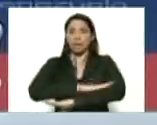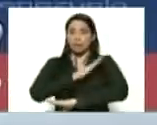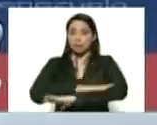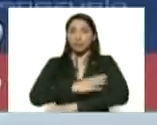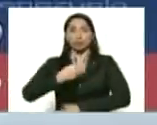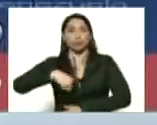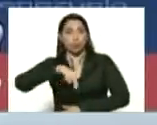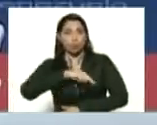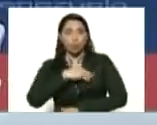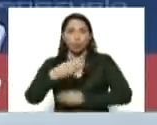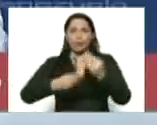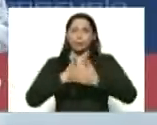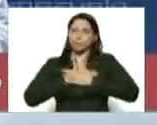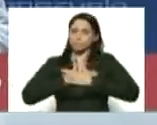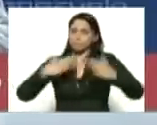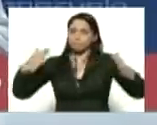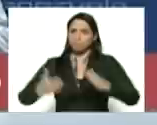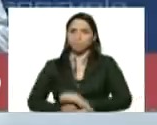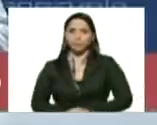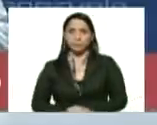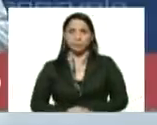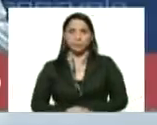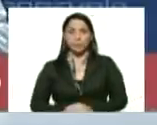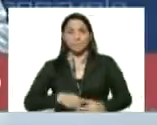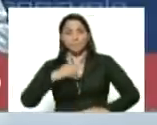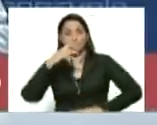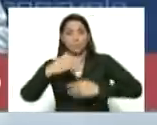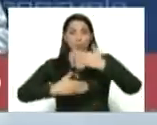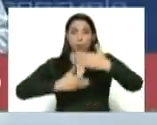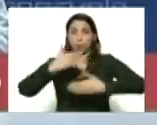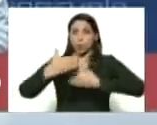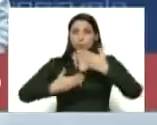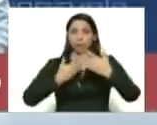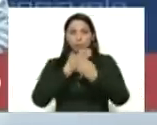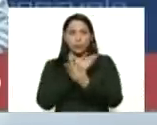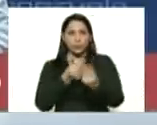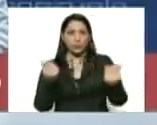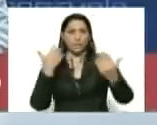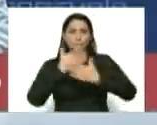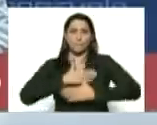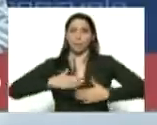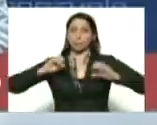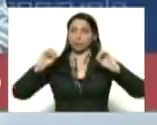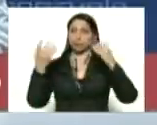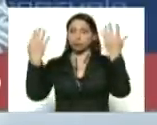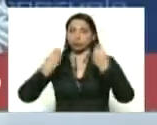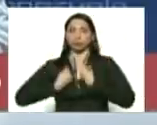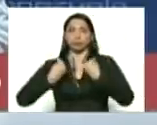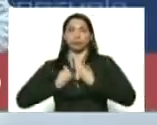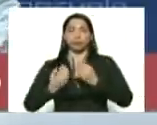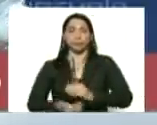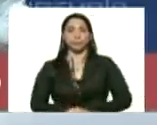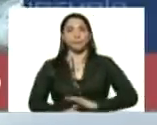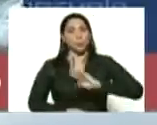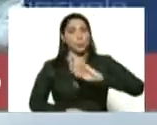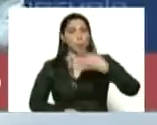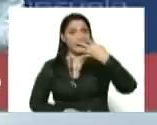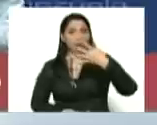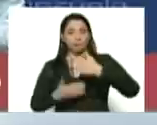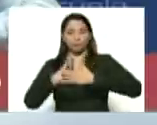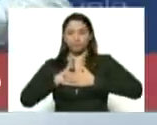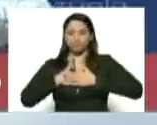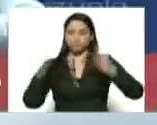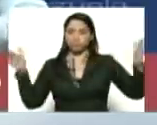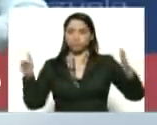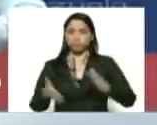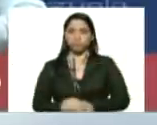garantizado. Todos los tratamientos para los procesos de recuperación y salvar vidas. Y la cuarta línea, garantizar